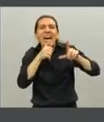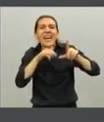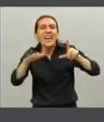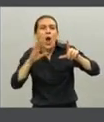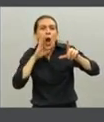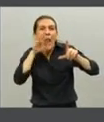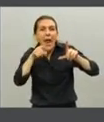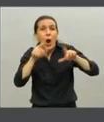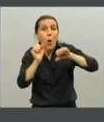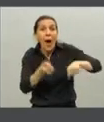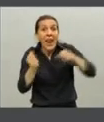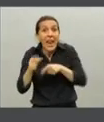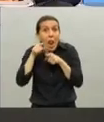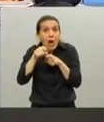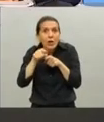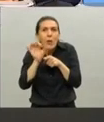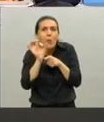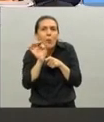que es donde está Bariloche.